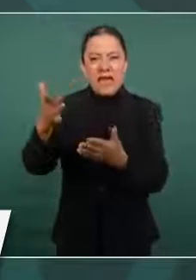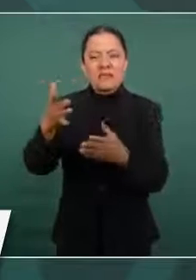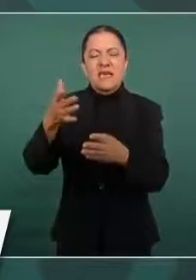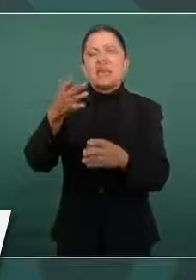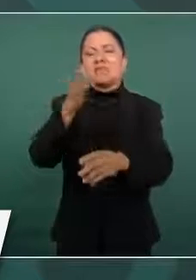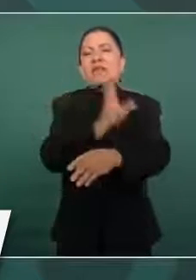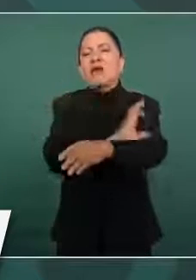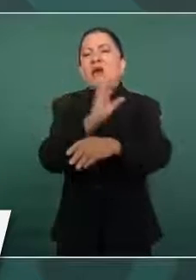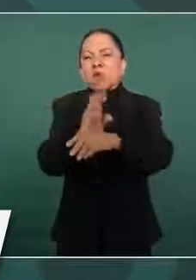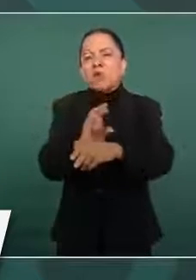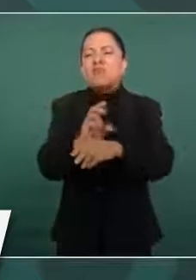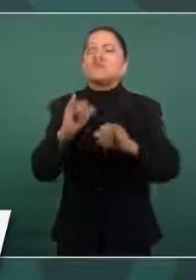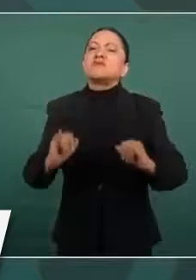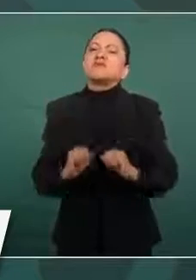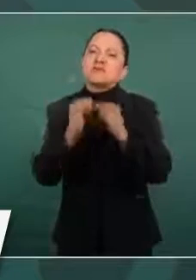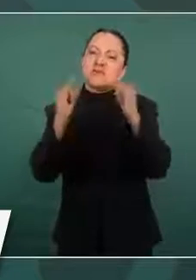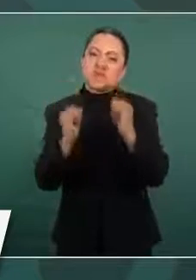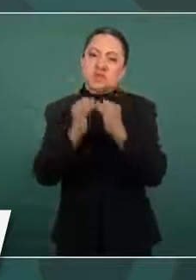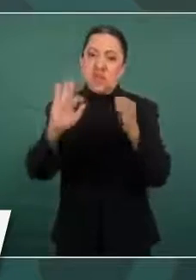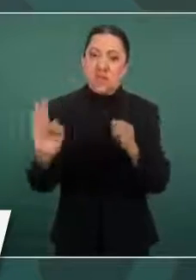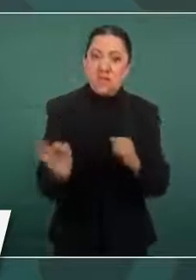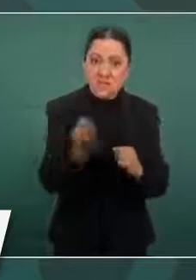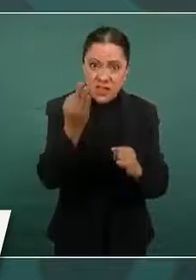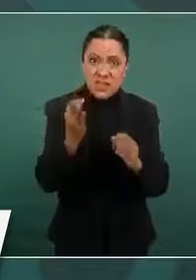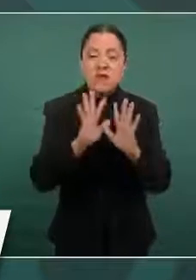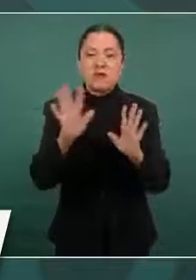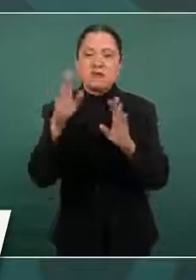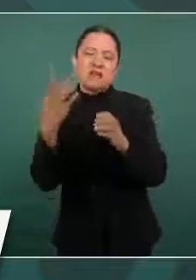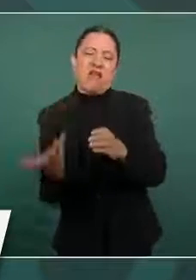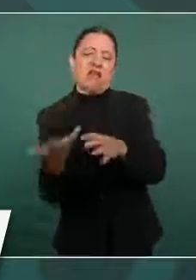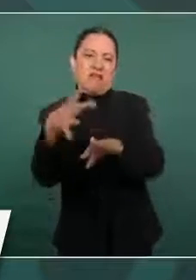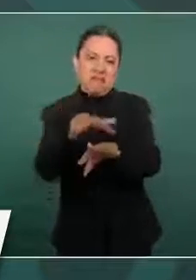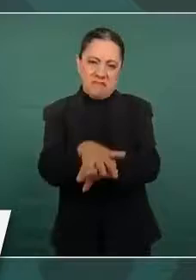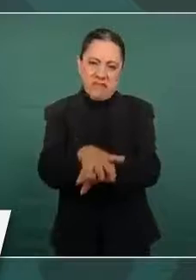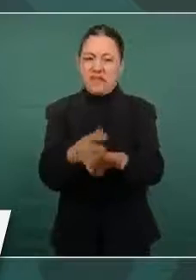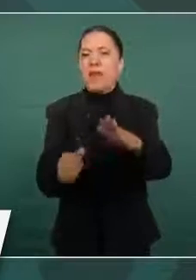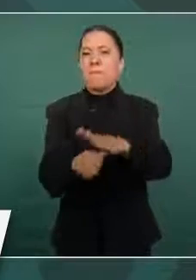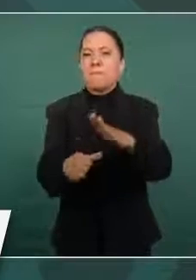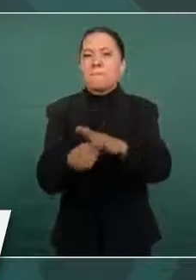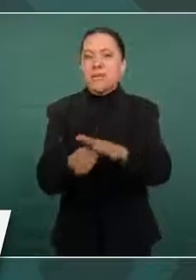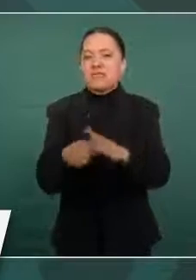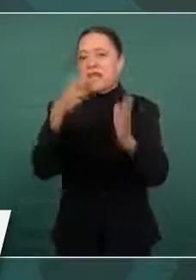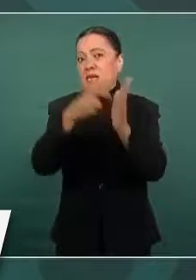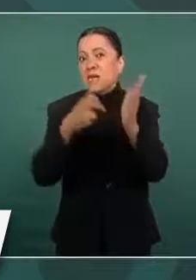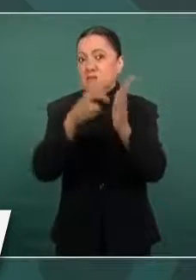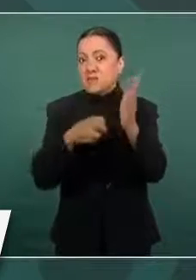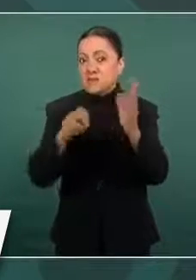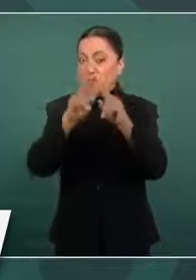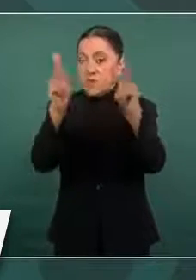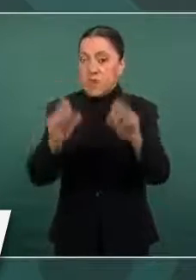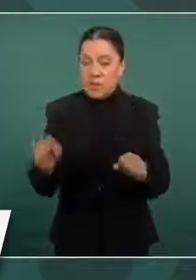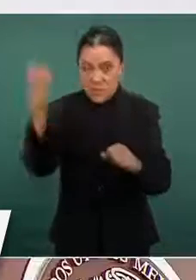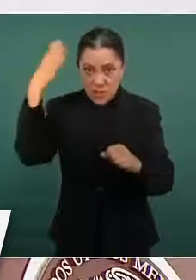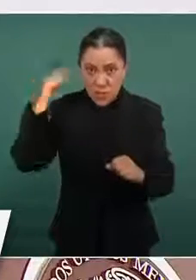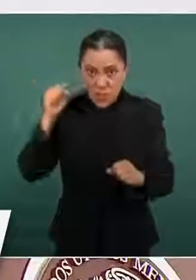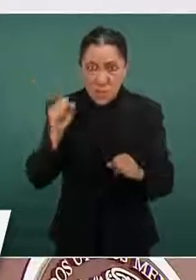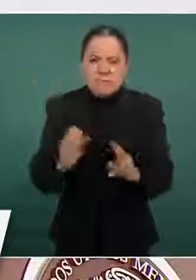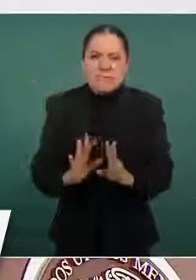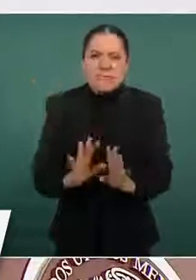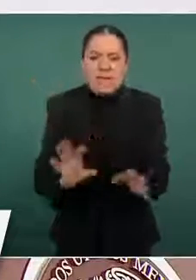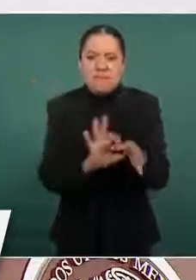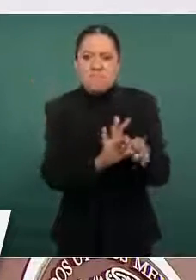estatales que integra la Mesa de Reconstrucción de la Paz en Morelos, hemos desarticulado